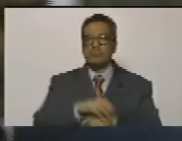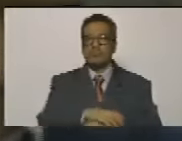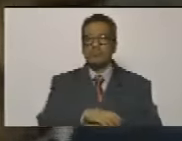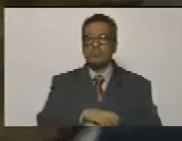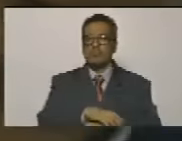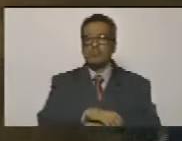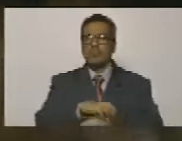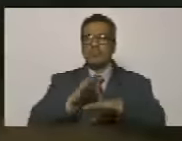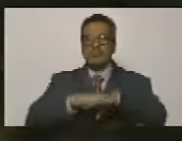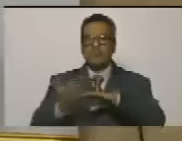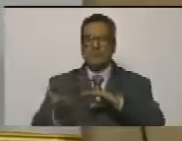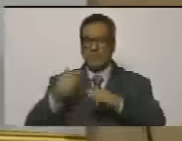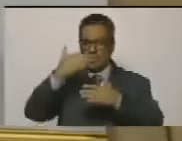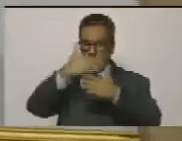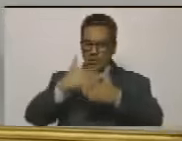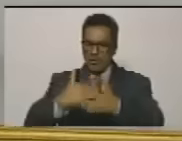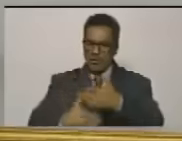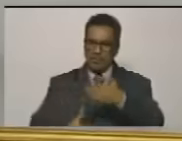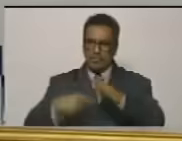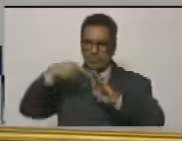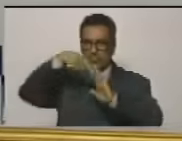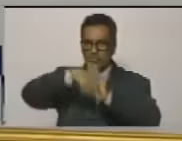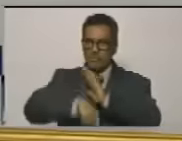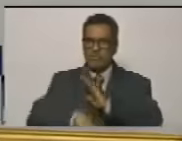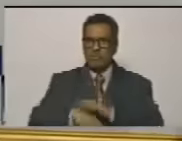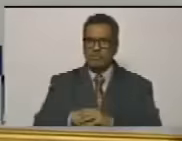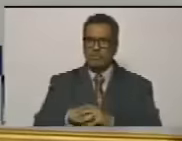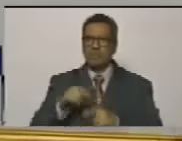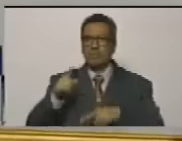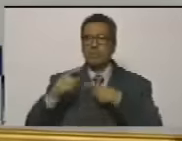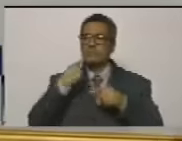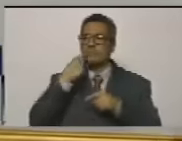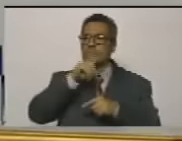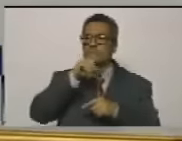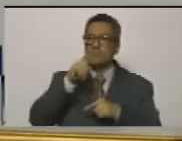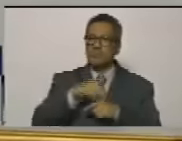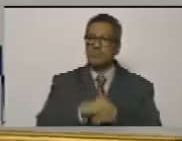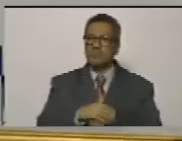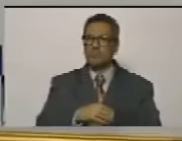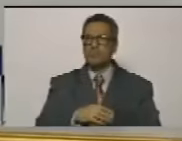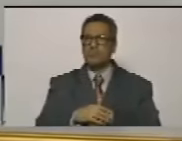porque en el fondo habría que preguntarse